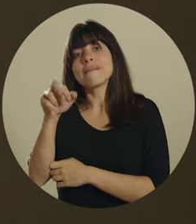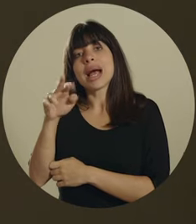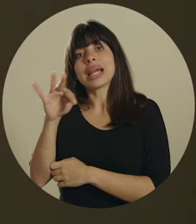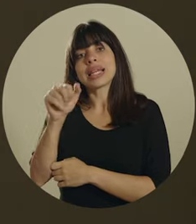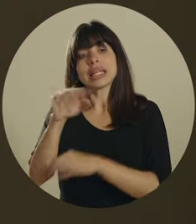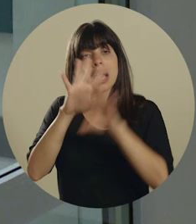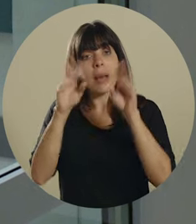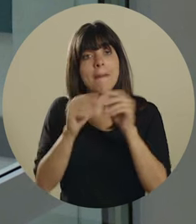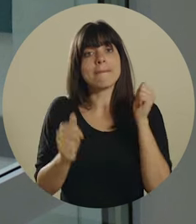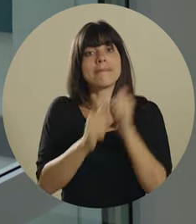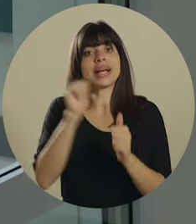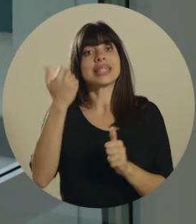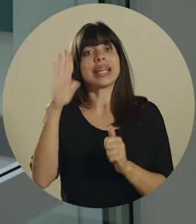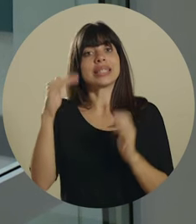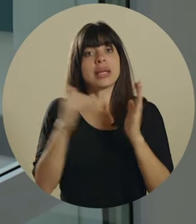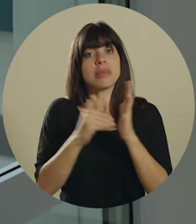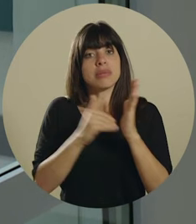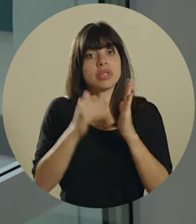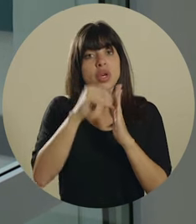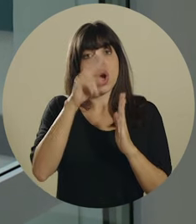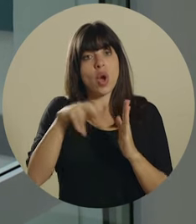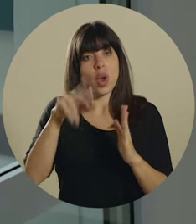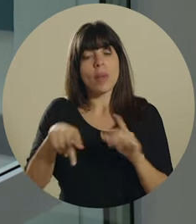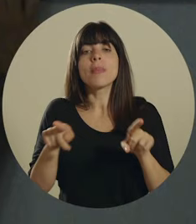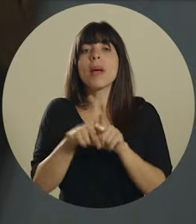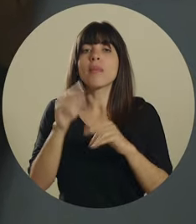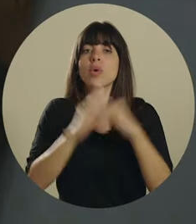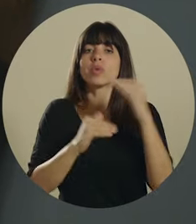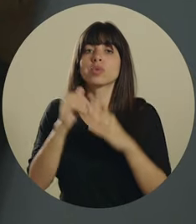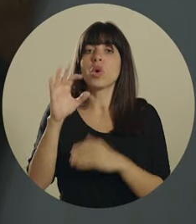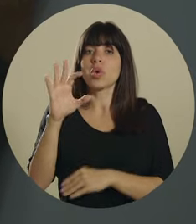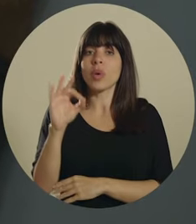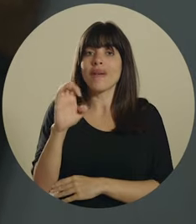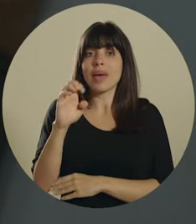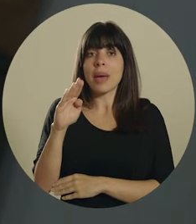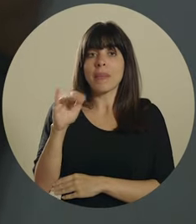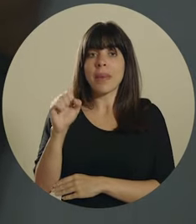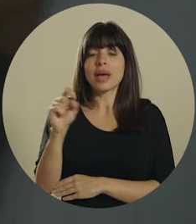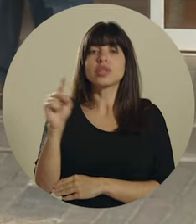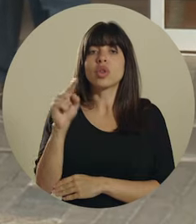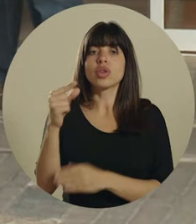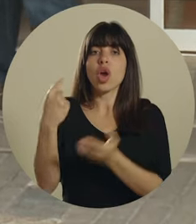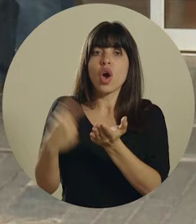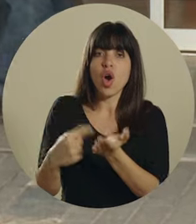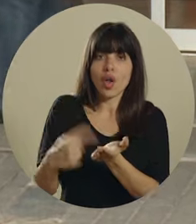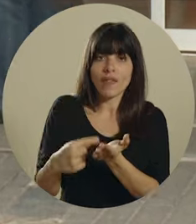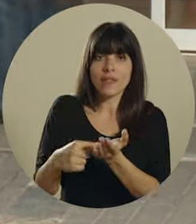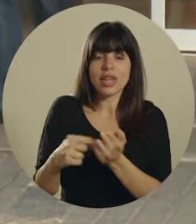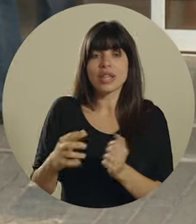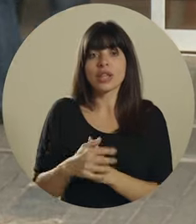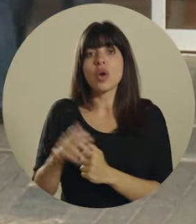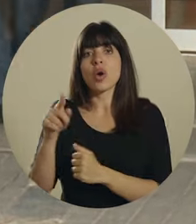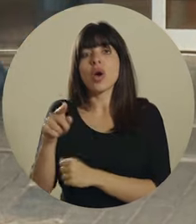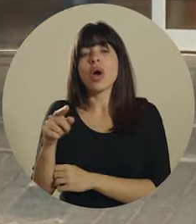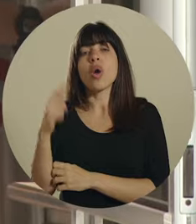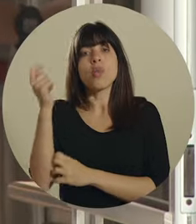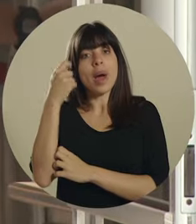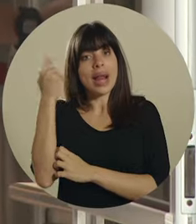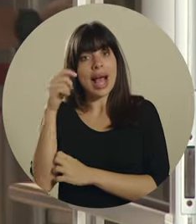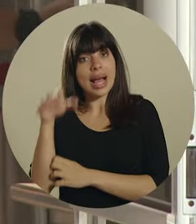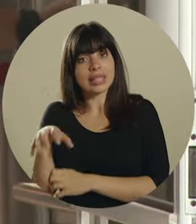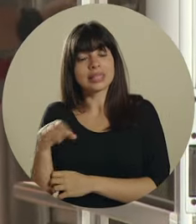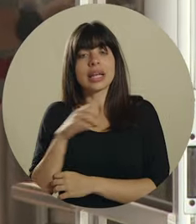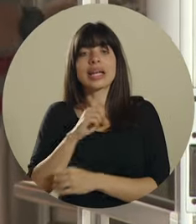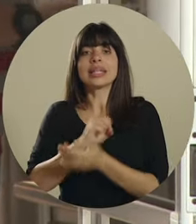inversión de más de 15 mil millones de colones. De igual manera, se construyeron nueve evais en lugares como La Mona de Golfito, La 27 de Abril y